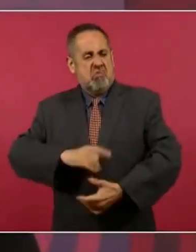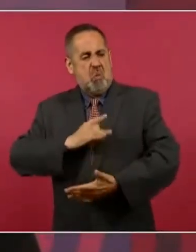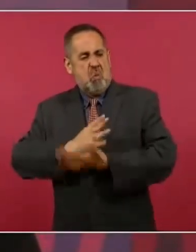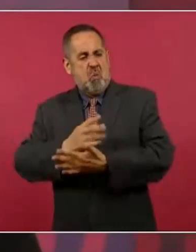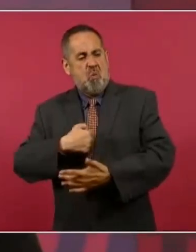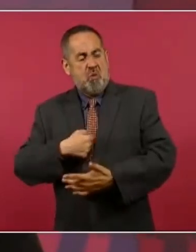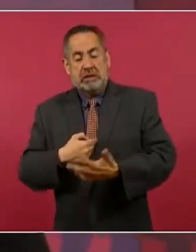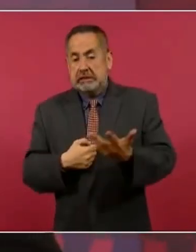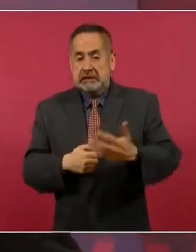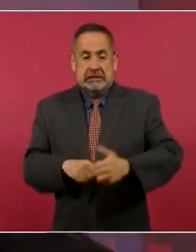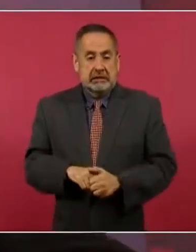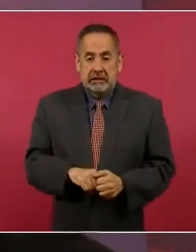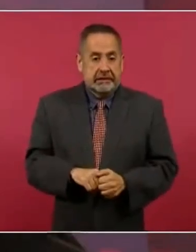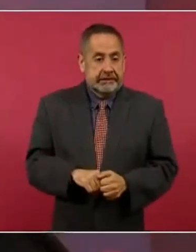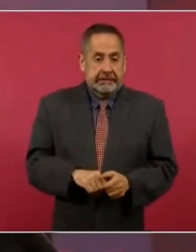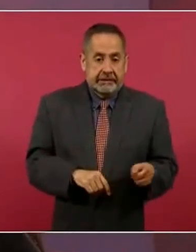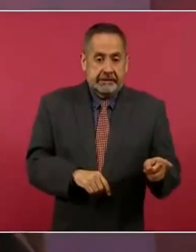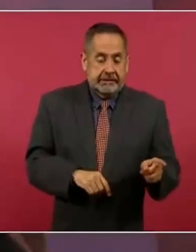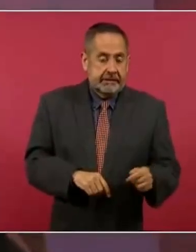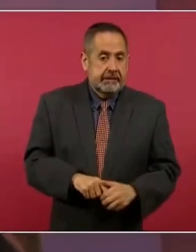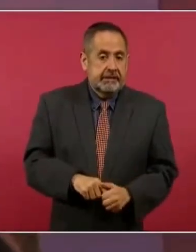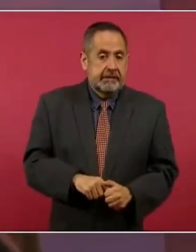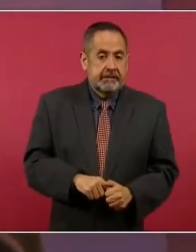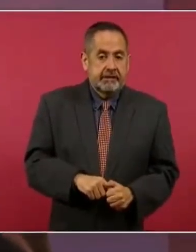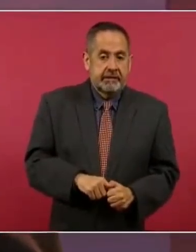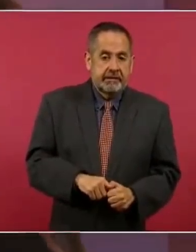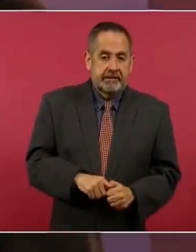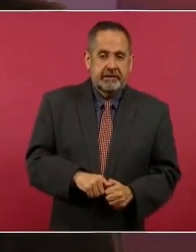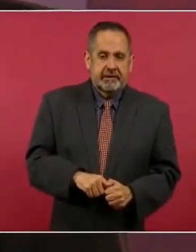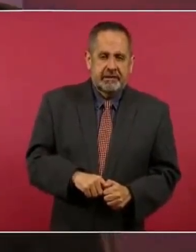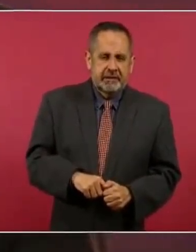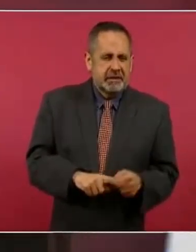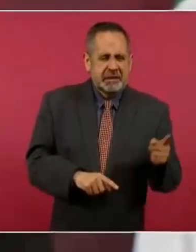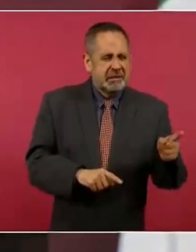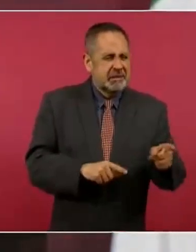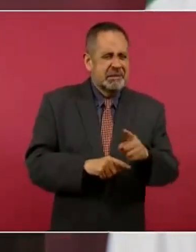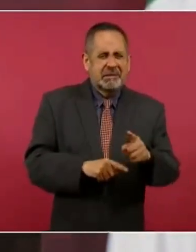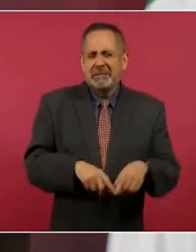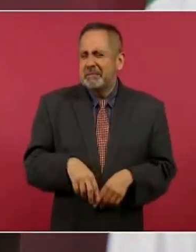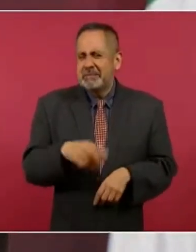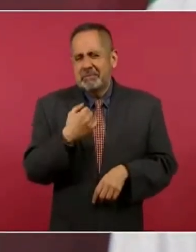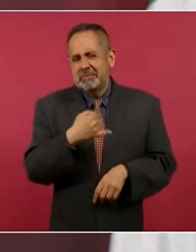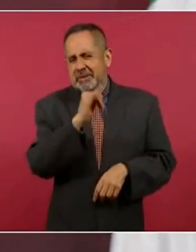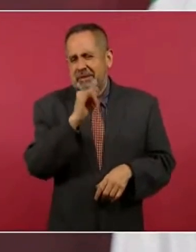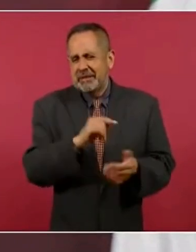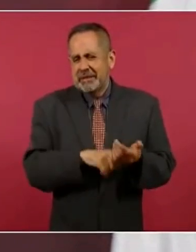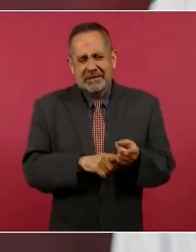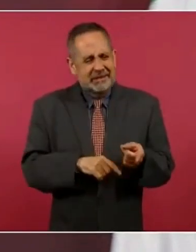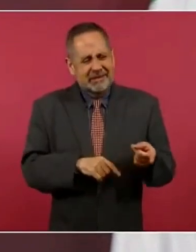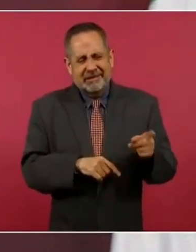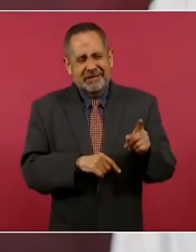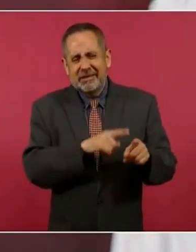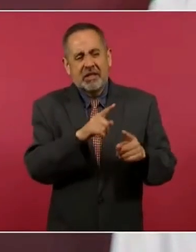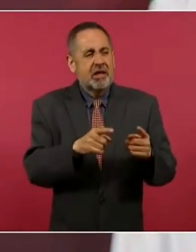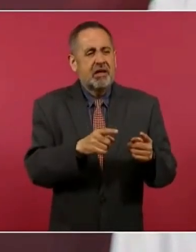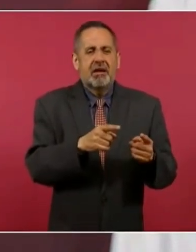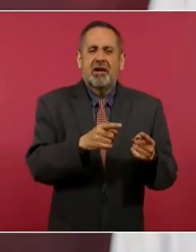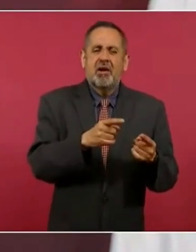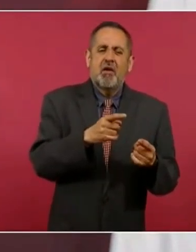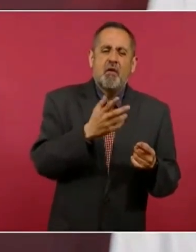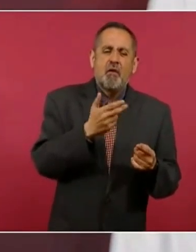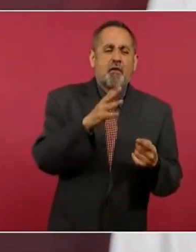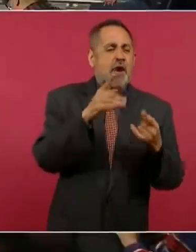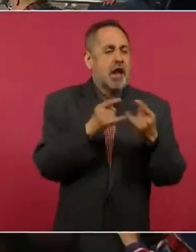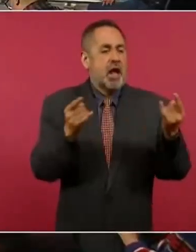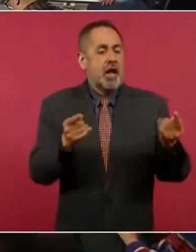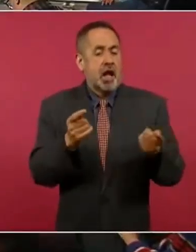y tiene pues todo este ridículo de corte con